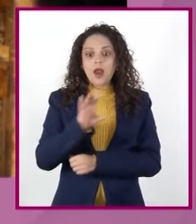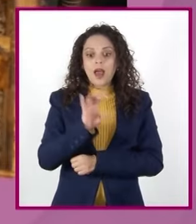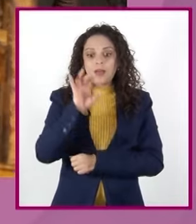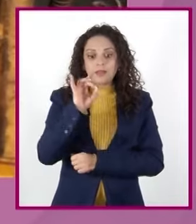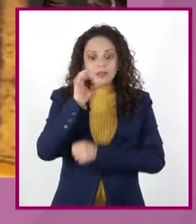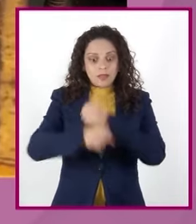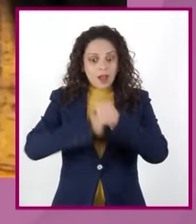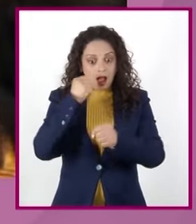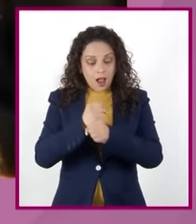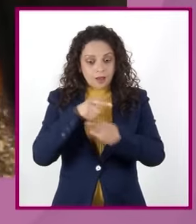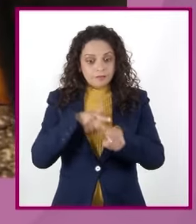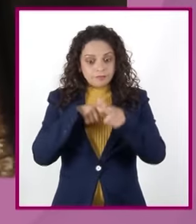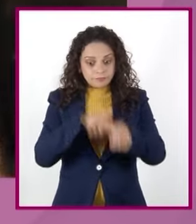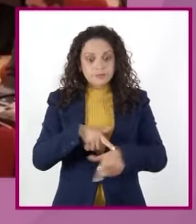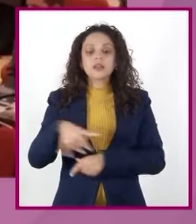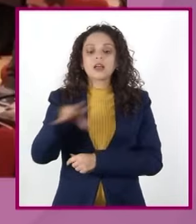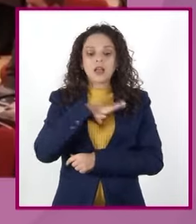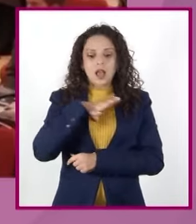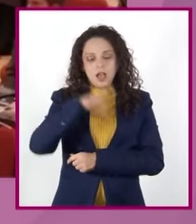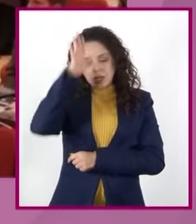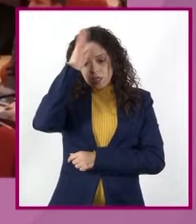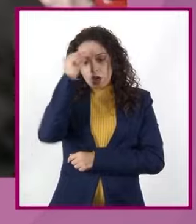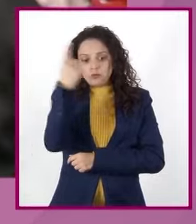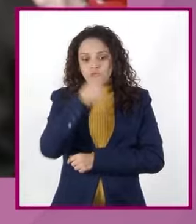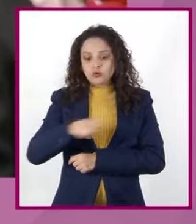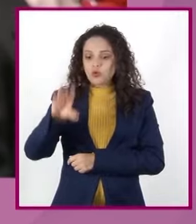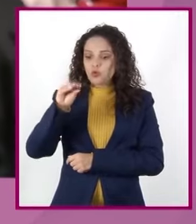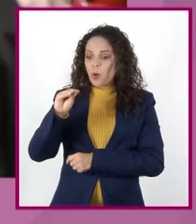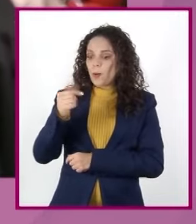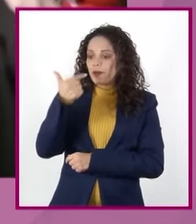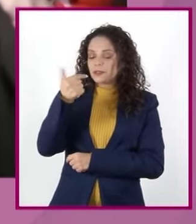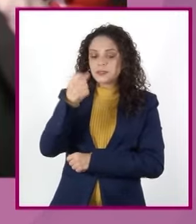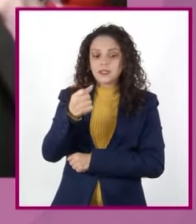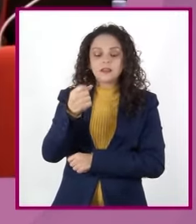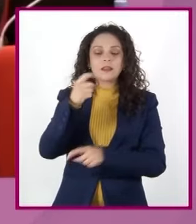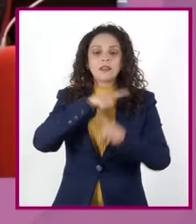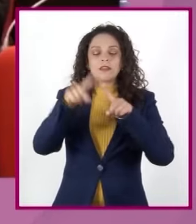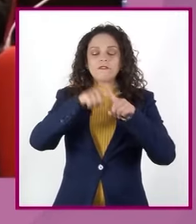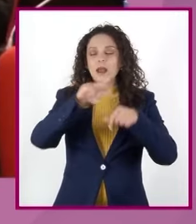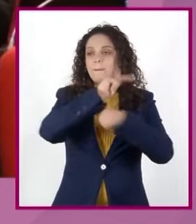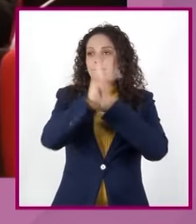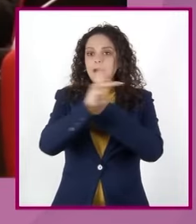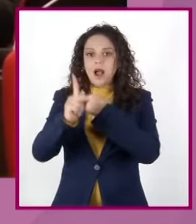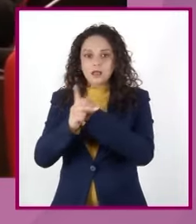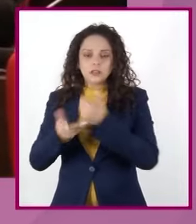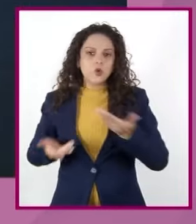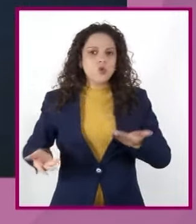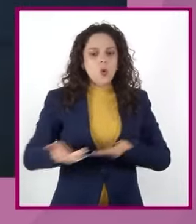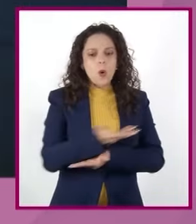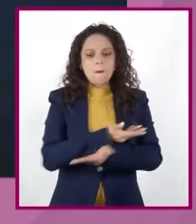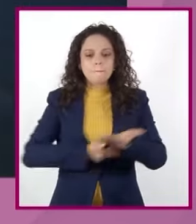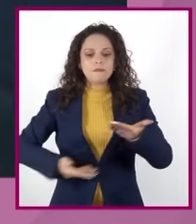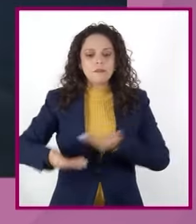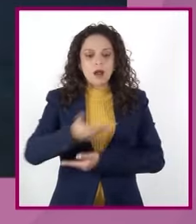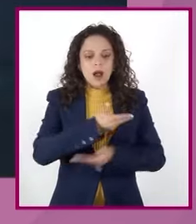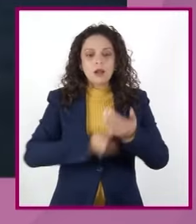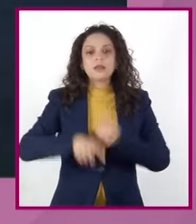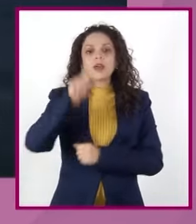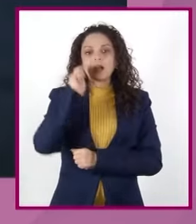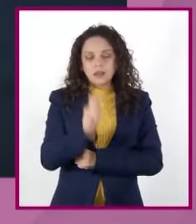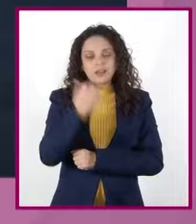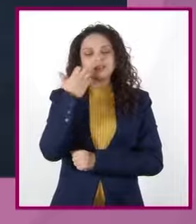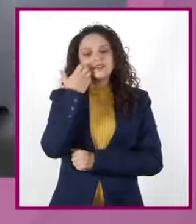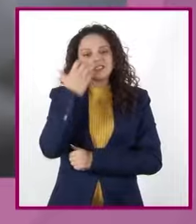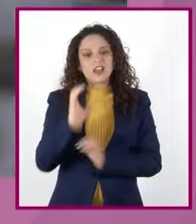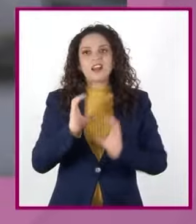El acuerdo cuenta con el apoyo de 197 países que comparten el objetivo de mitigar el cambio climático